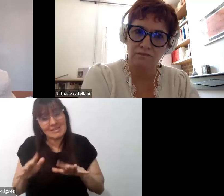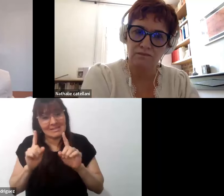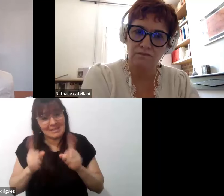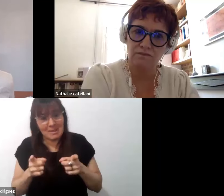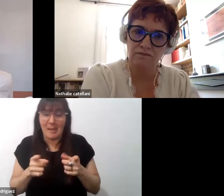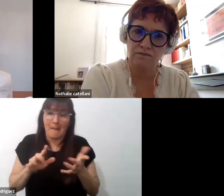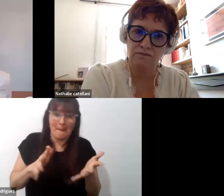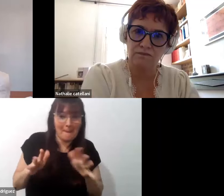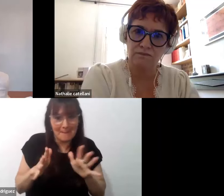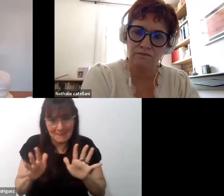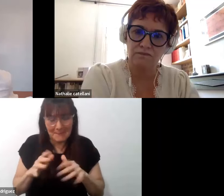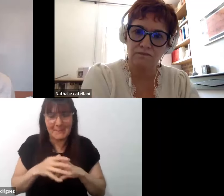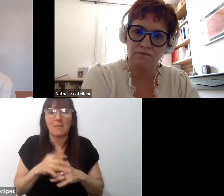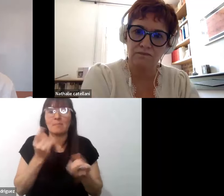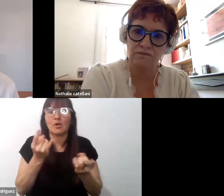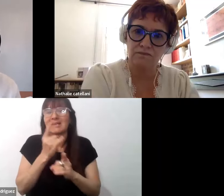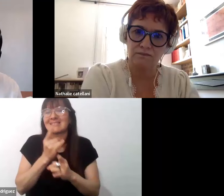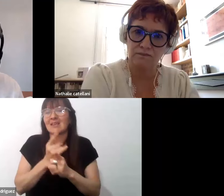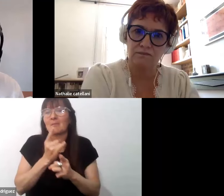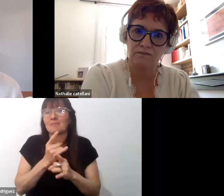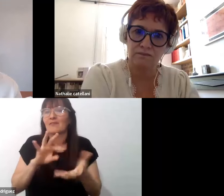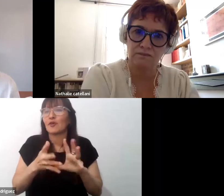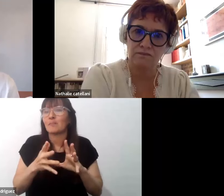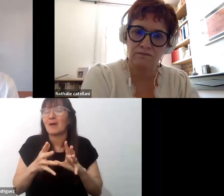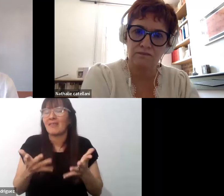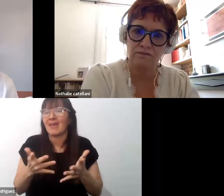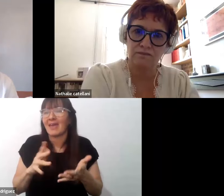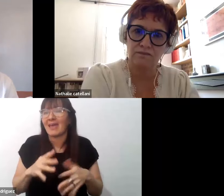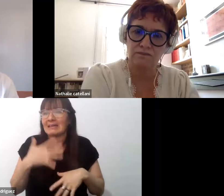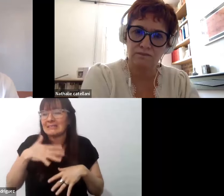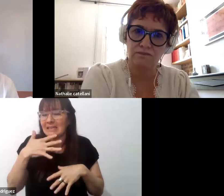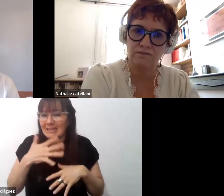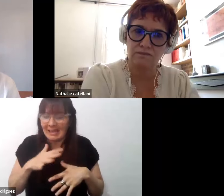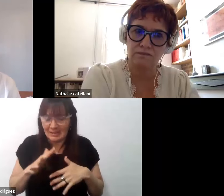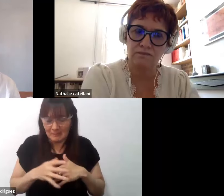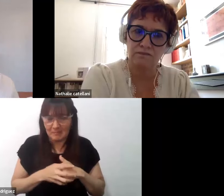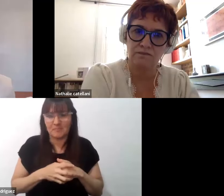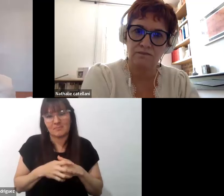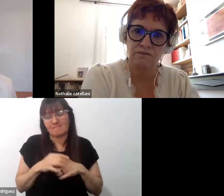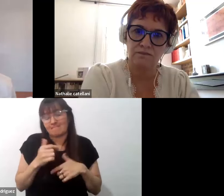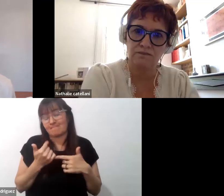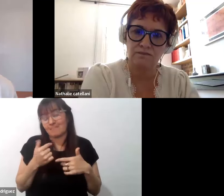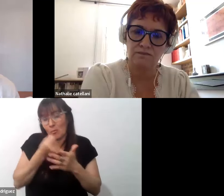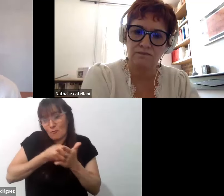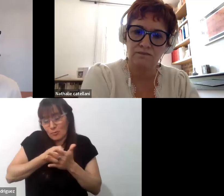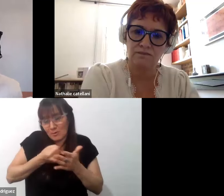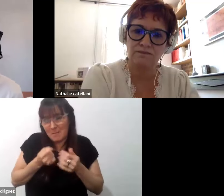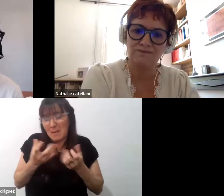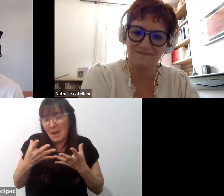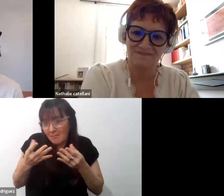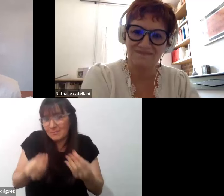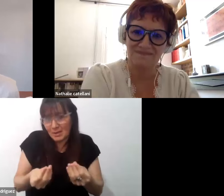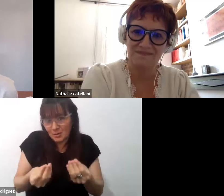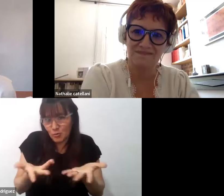porque siempre interpretamos. Bueno, trataré de colaborar en ese, en tejer en ese